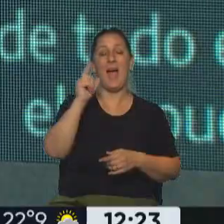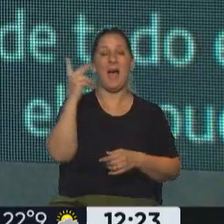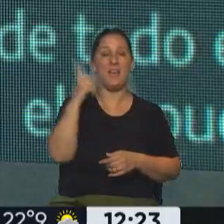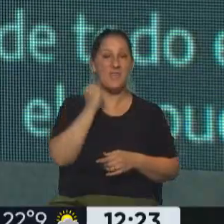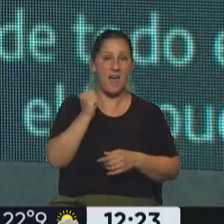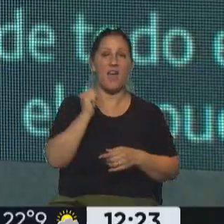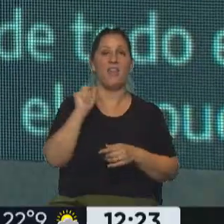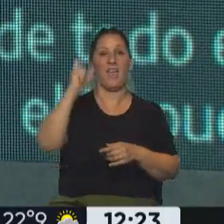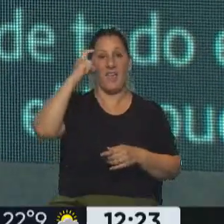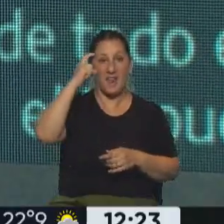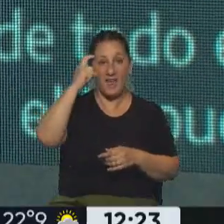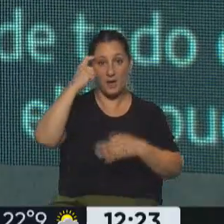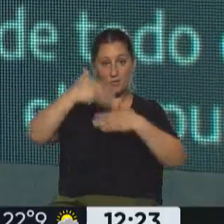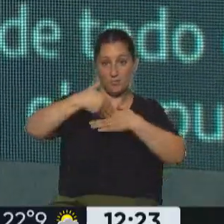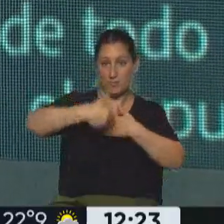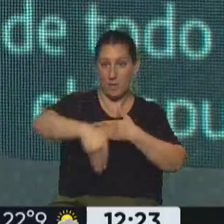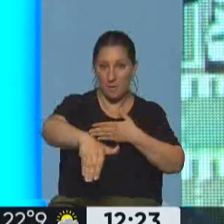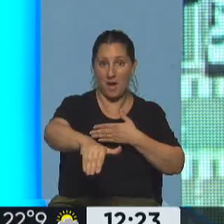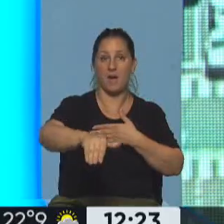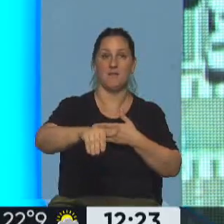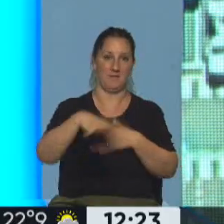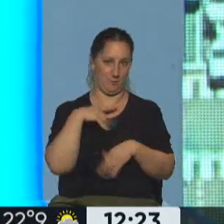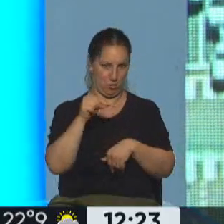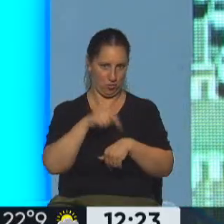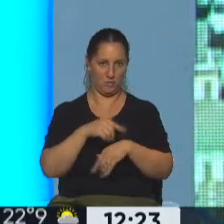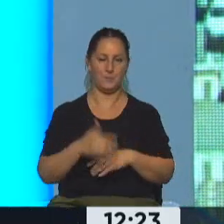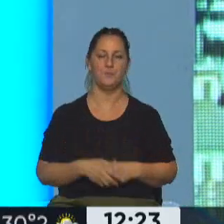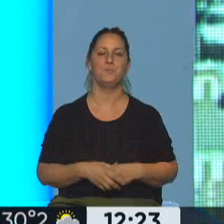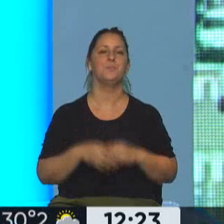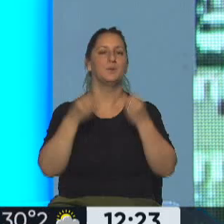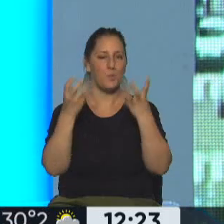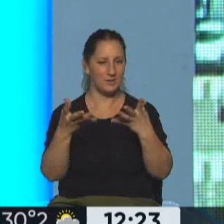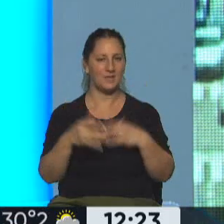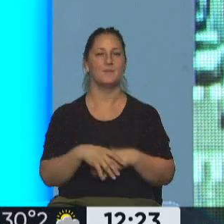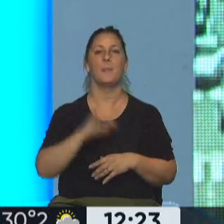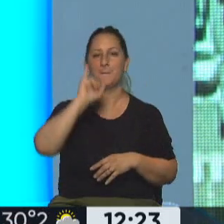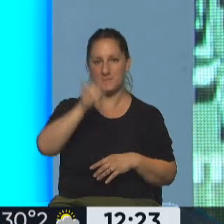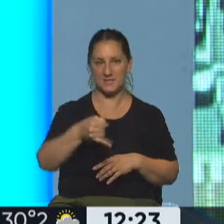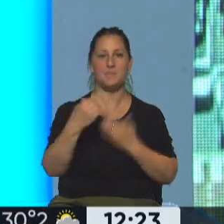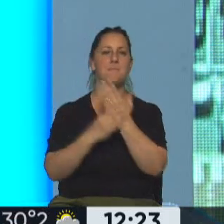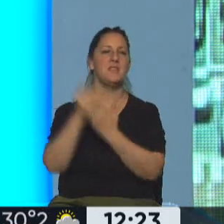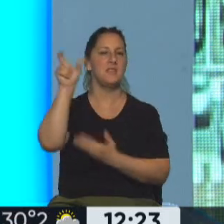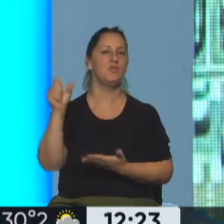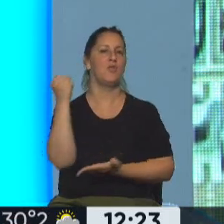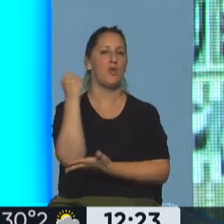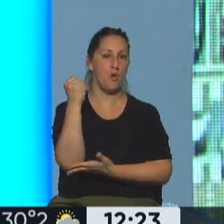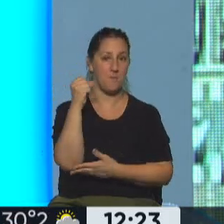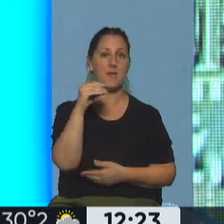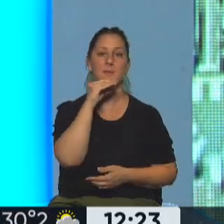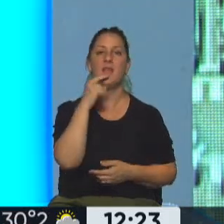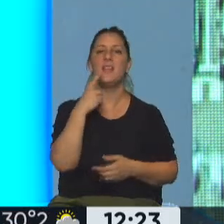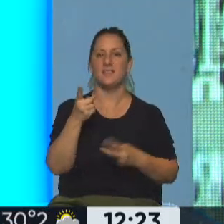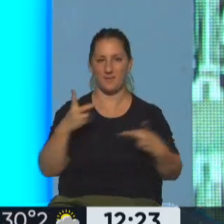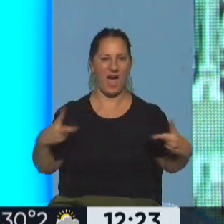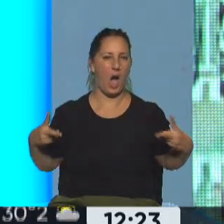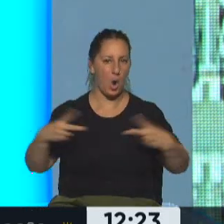que viene, que nos falta casi nada. Raúl, bienvenido, ¿cómo estamos? ¿Qué tal? ¿Cómo te va, Pablo? Efectivamente, ya anticipó el Ministro de Economía el ajuste que va a